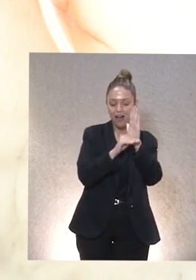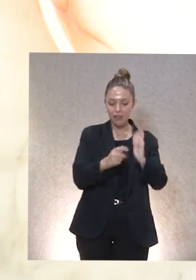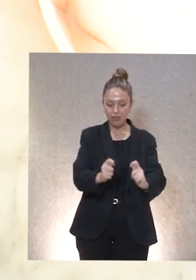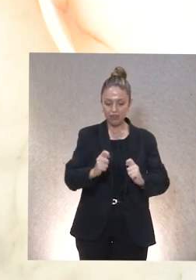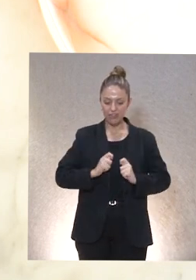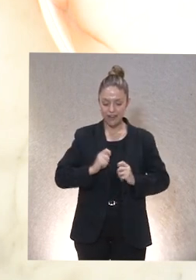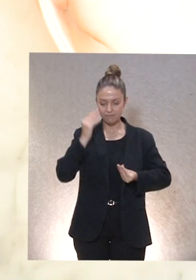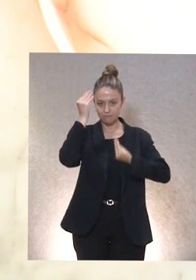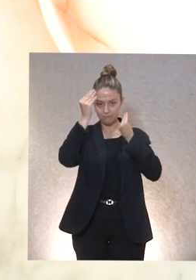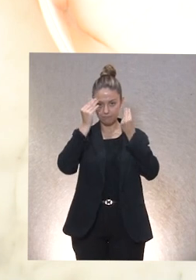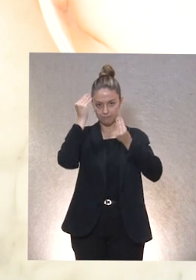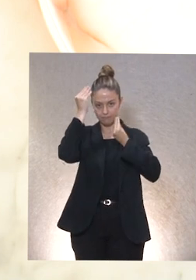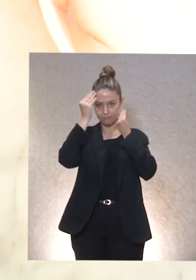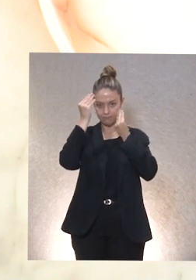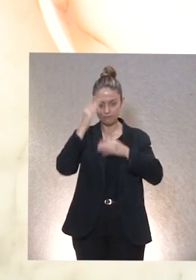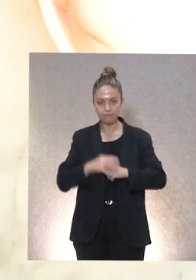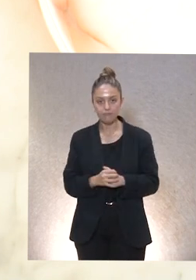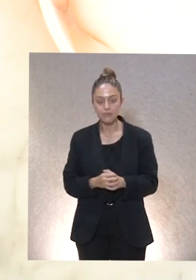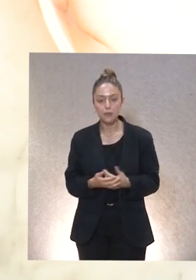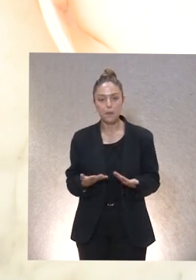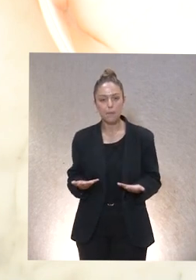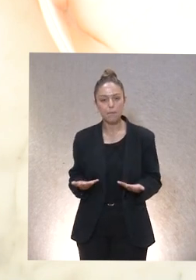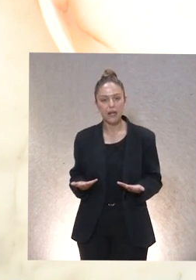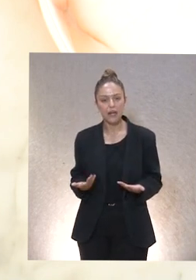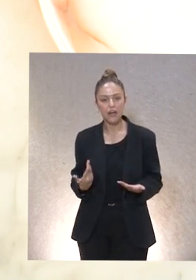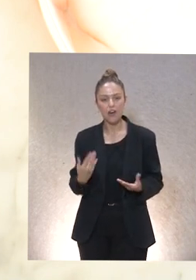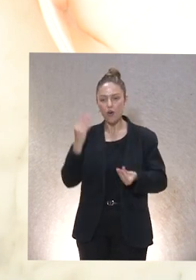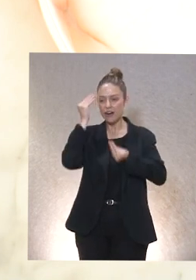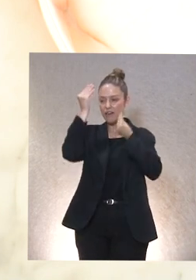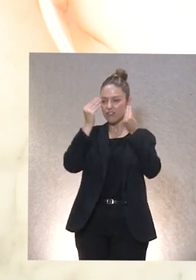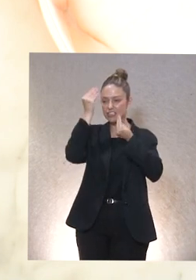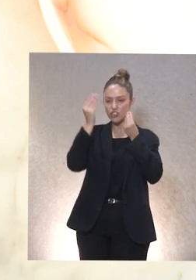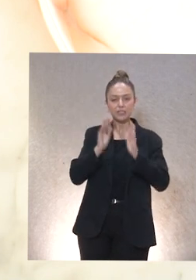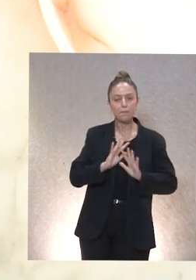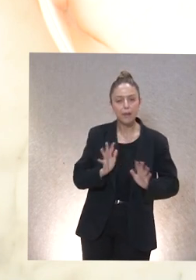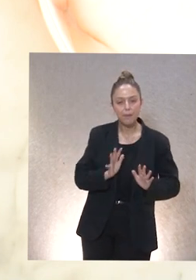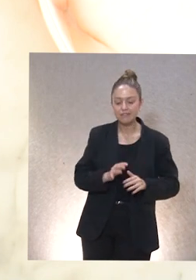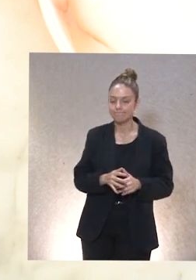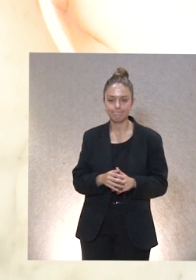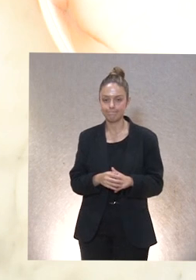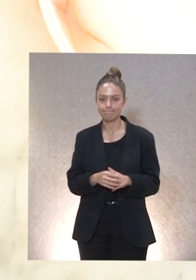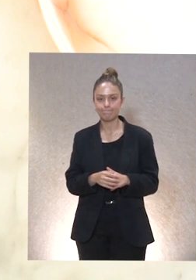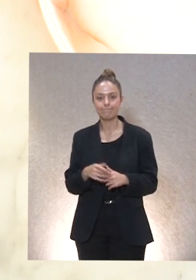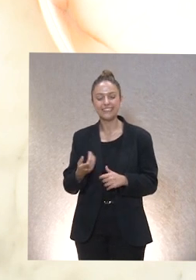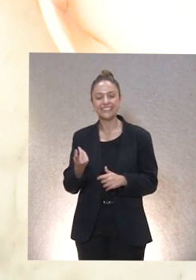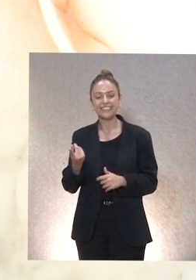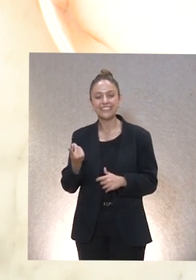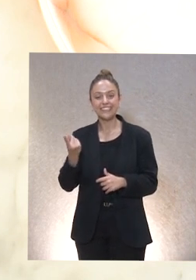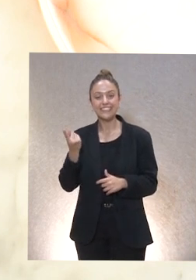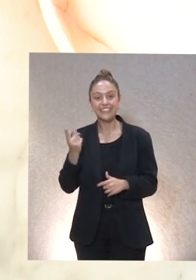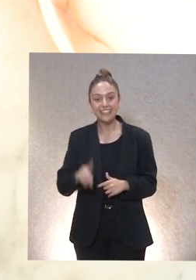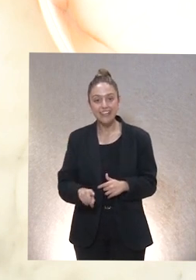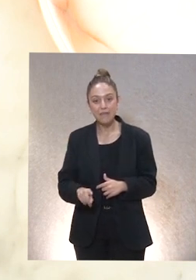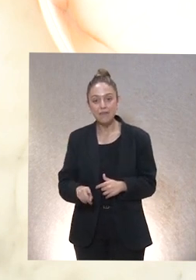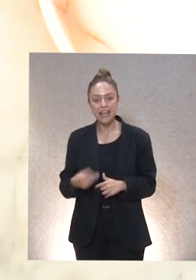reflexiones pero no debe de quedar solo en unas reflexiones sino que ellas estas mismas